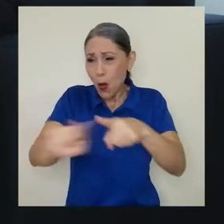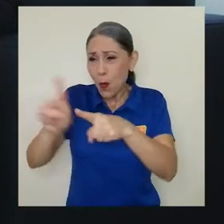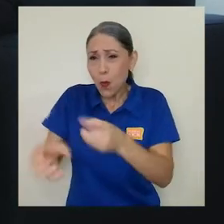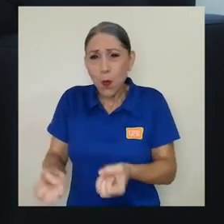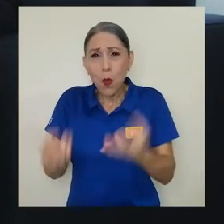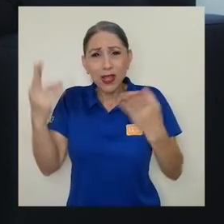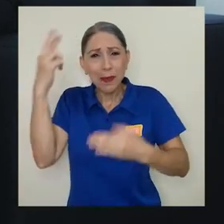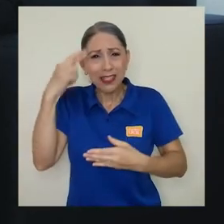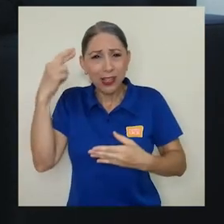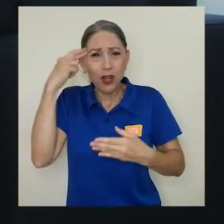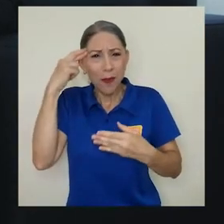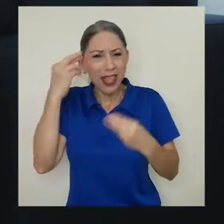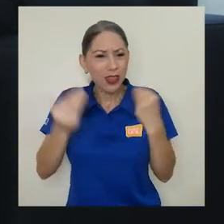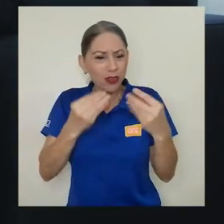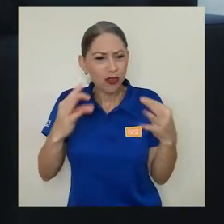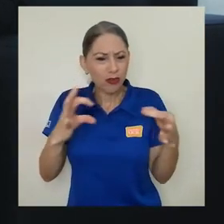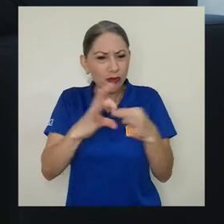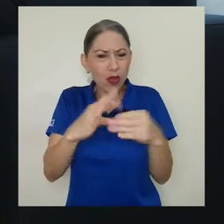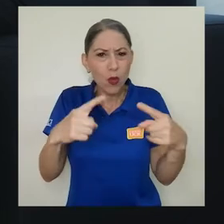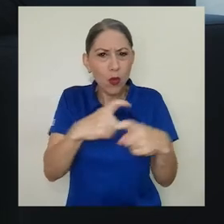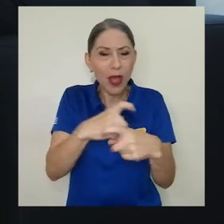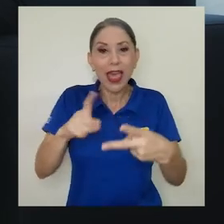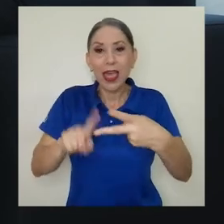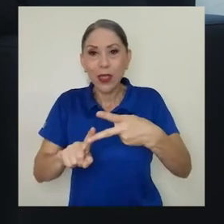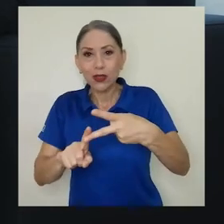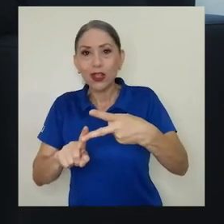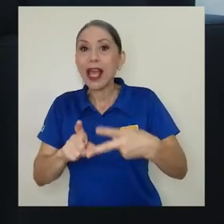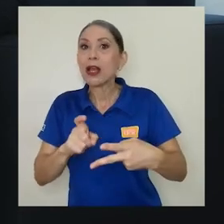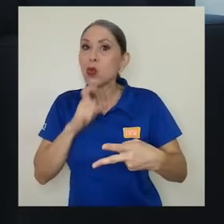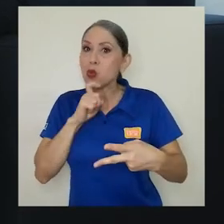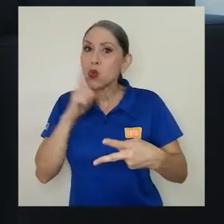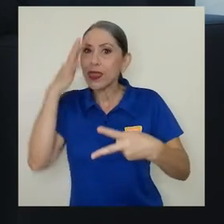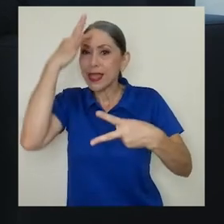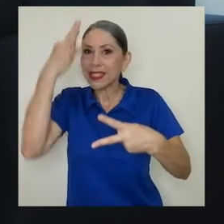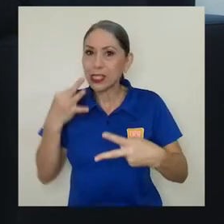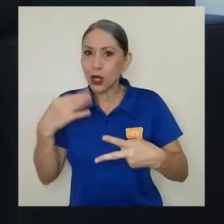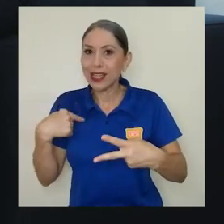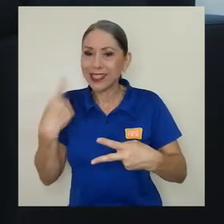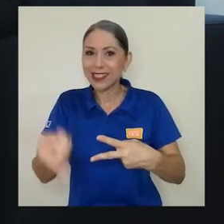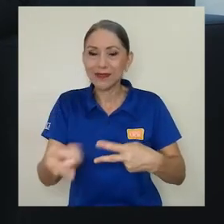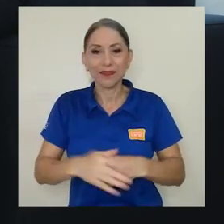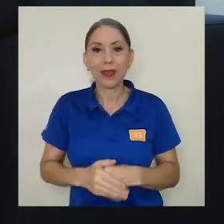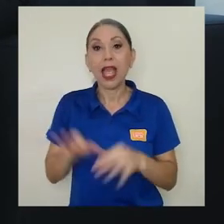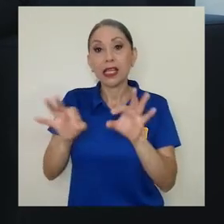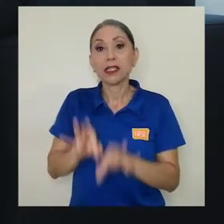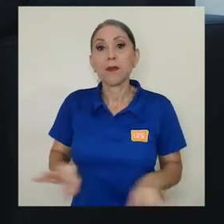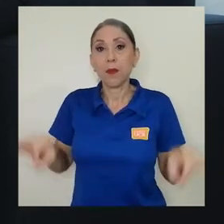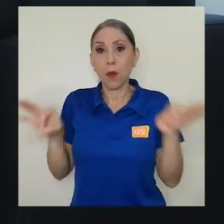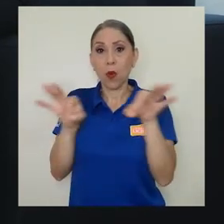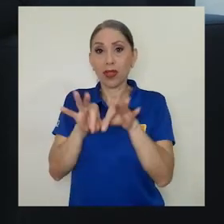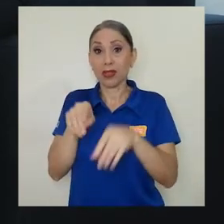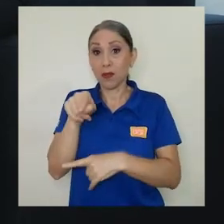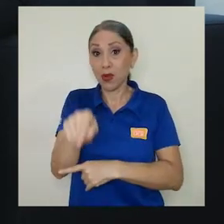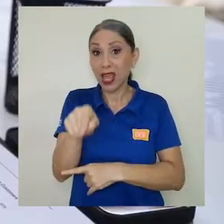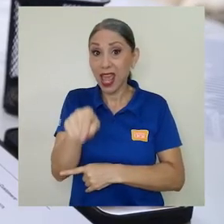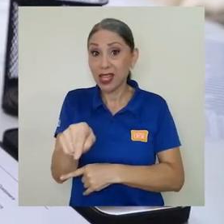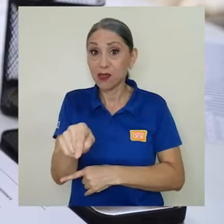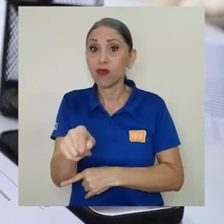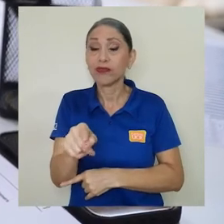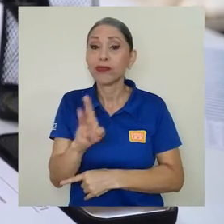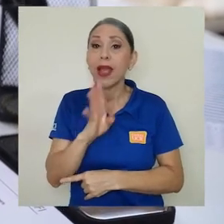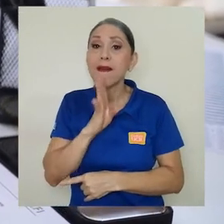múltiples líneas de razonamiento y dos, el costo de las decisiones que se tomen. Es importante porque nos habla no solo